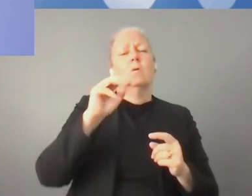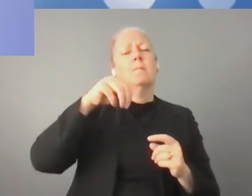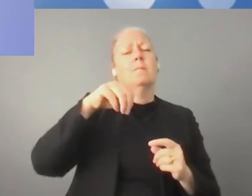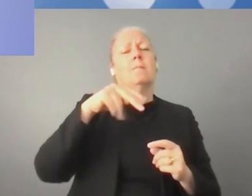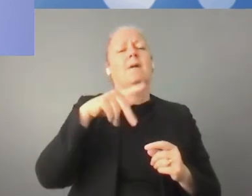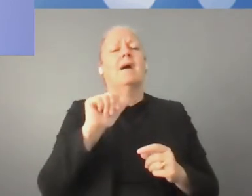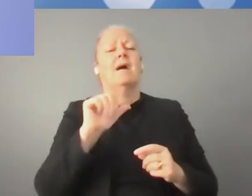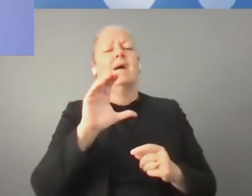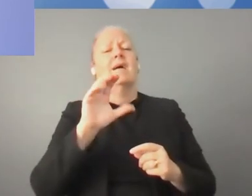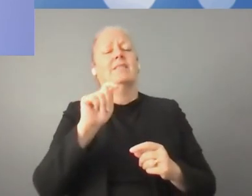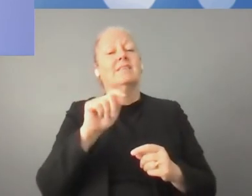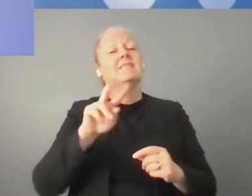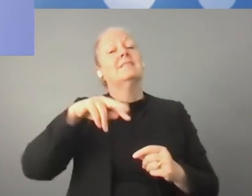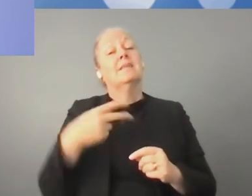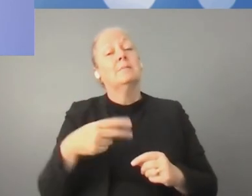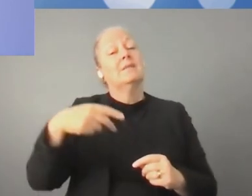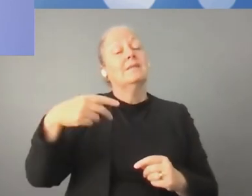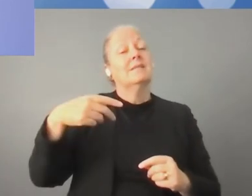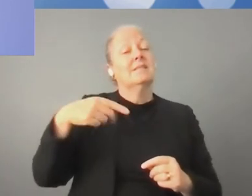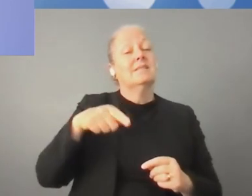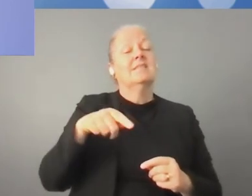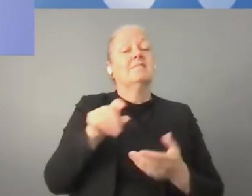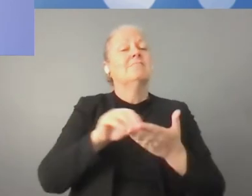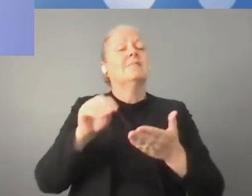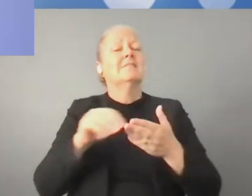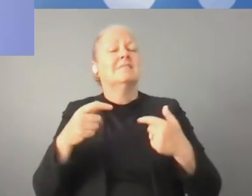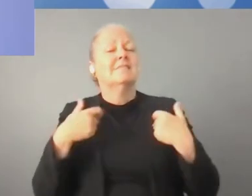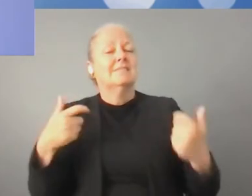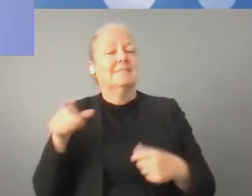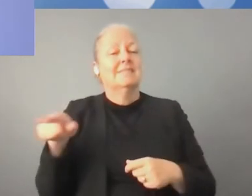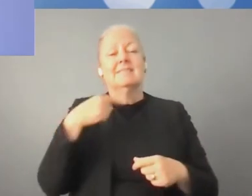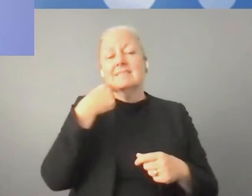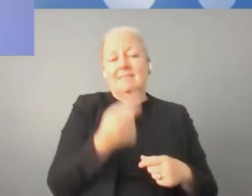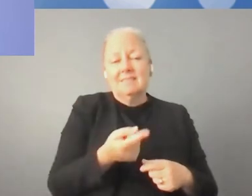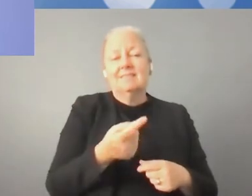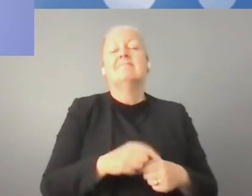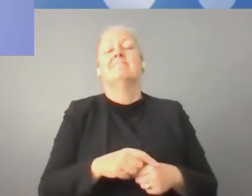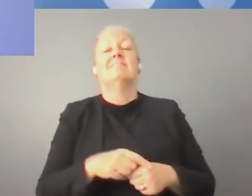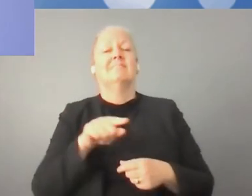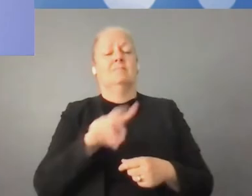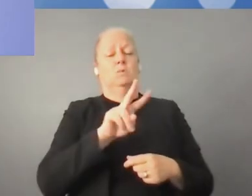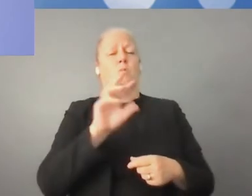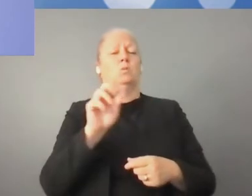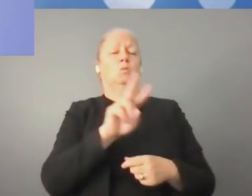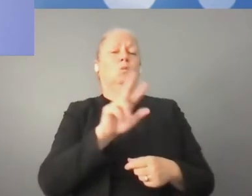presentes aquí en la cumbre en Katowice. En cuanto al tratado de